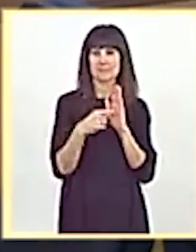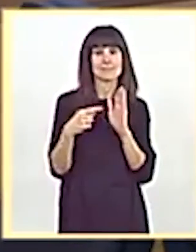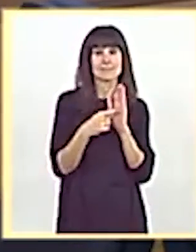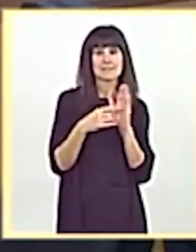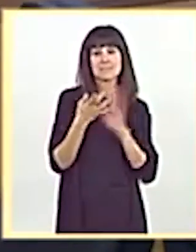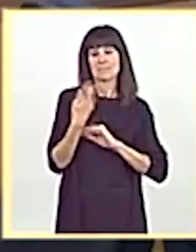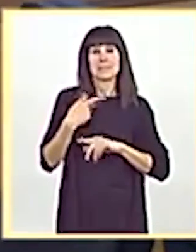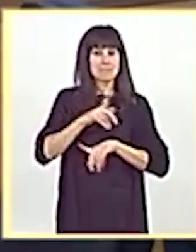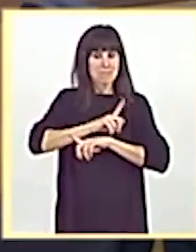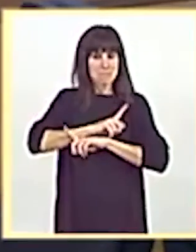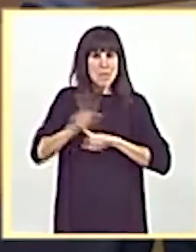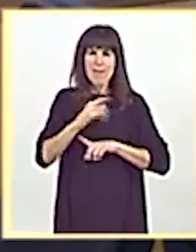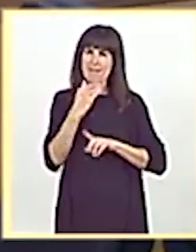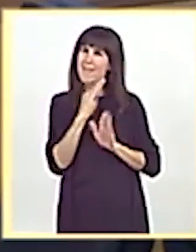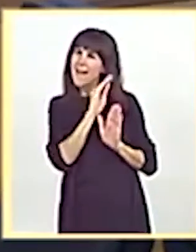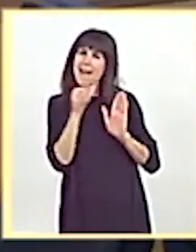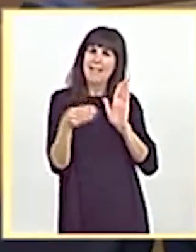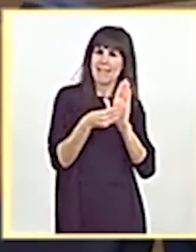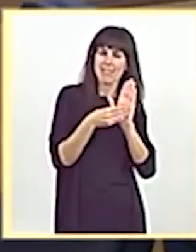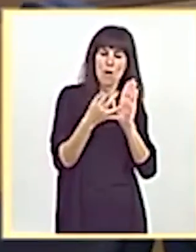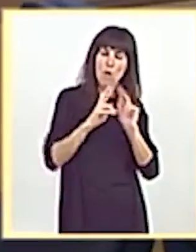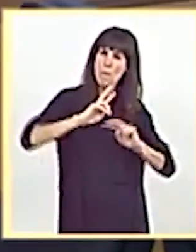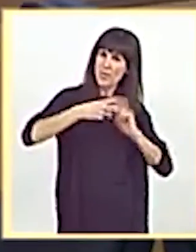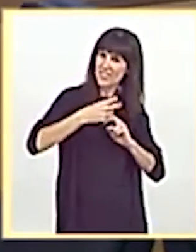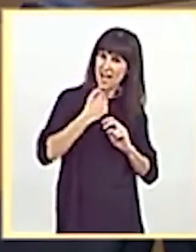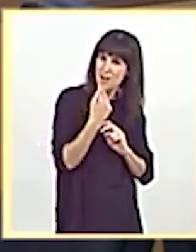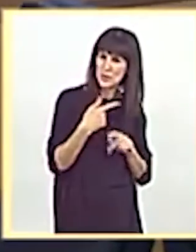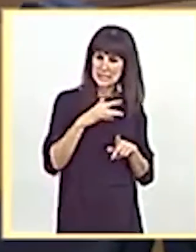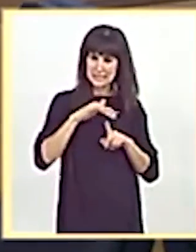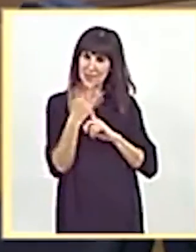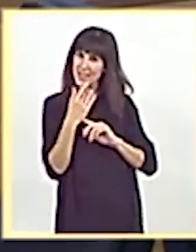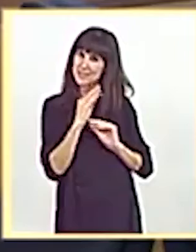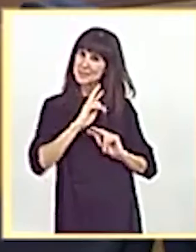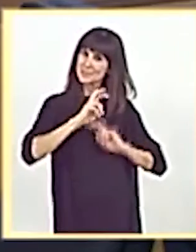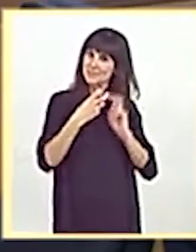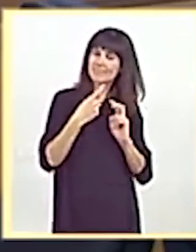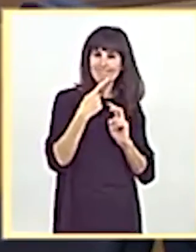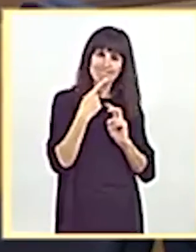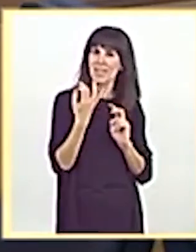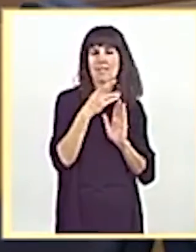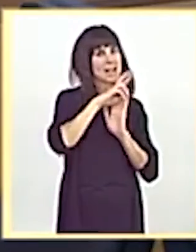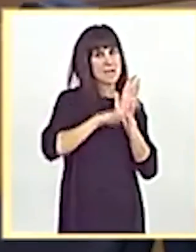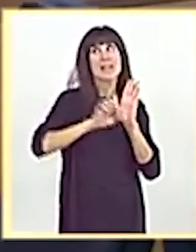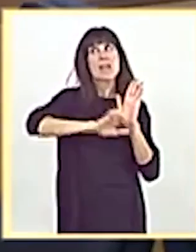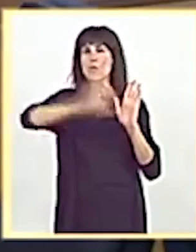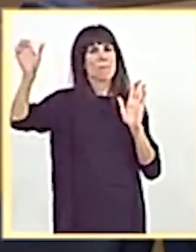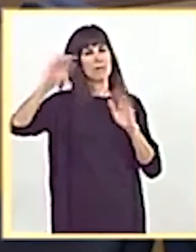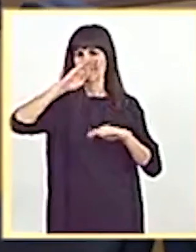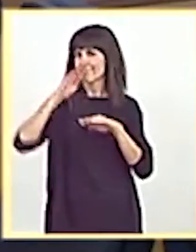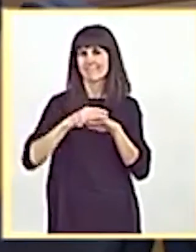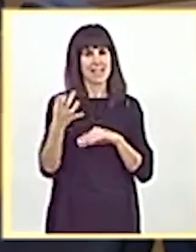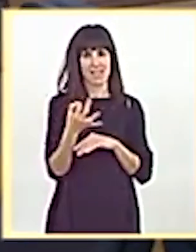nos impide añadir cualquier o modificar cualquier circunstancia respecto de este reglamento que es europeo. Por lo tanto,